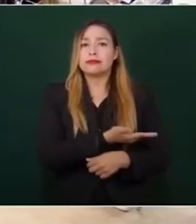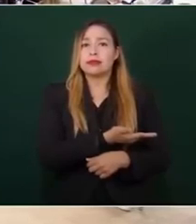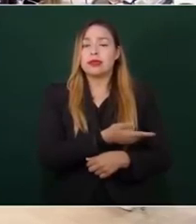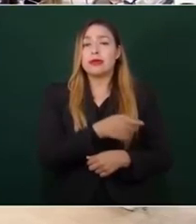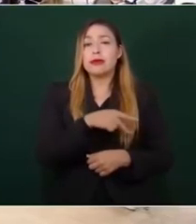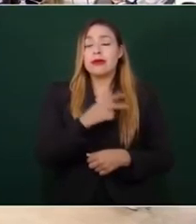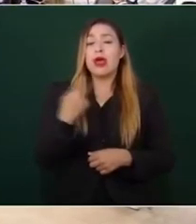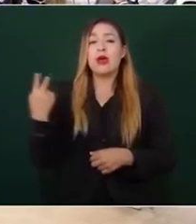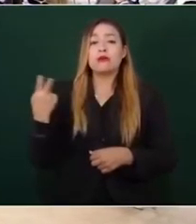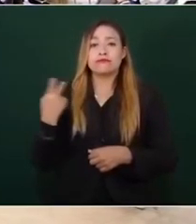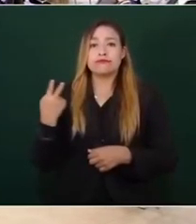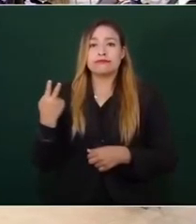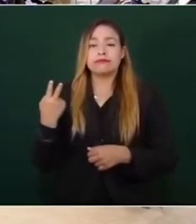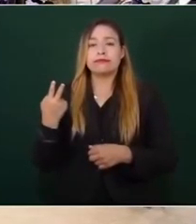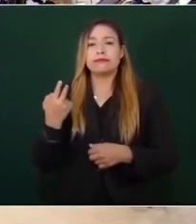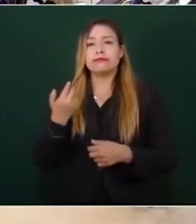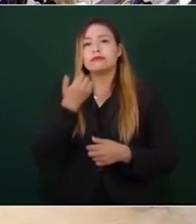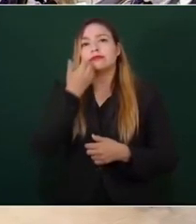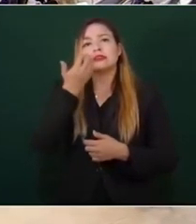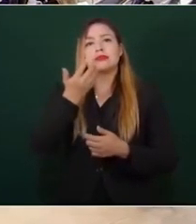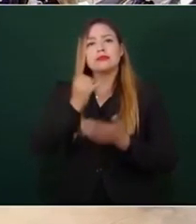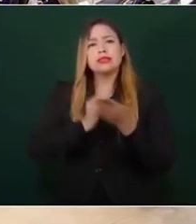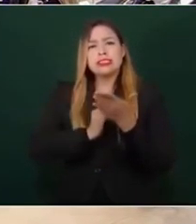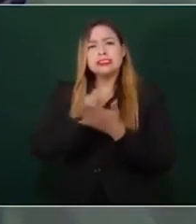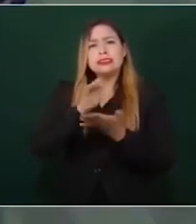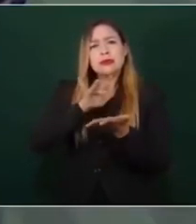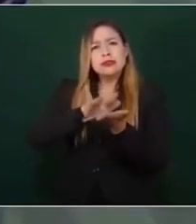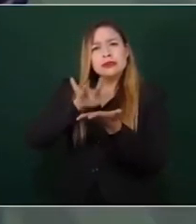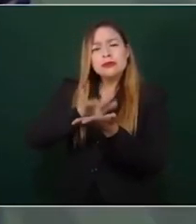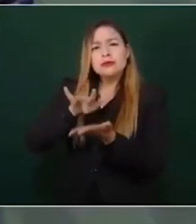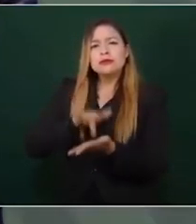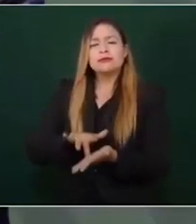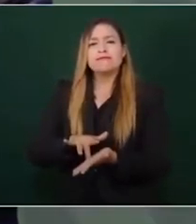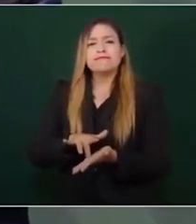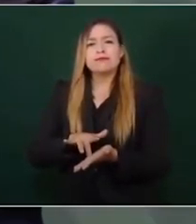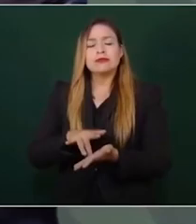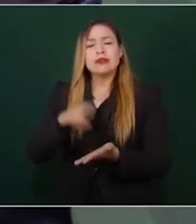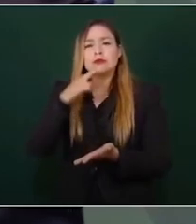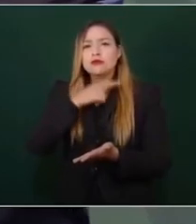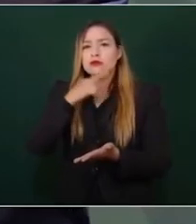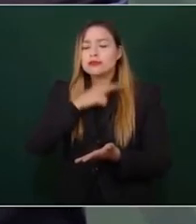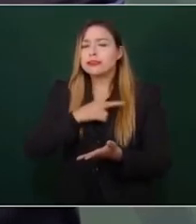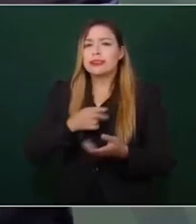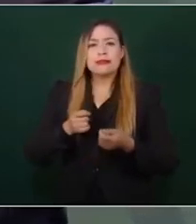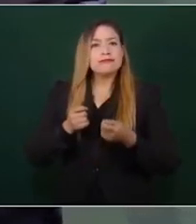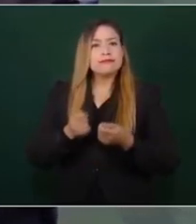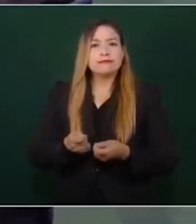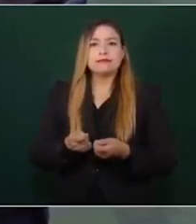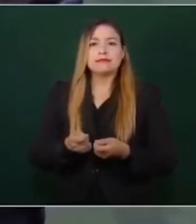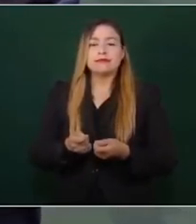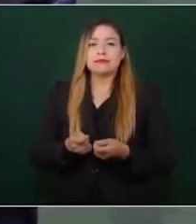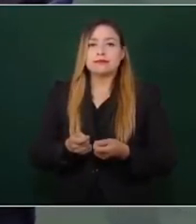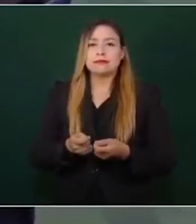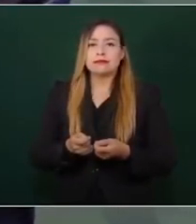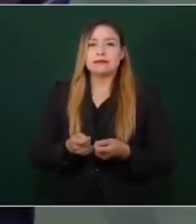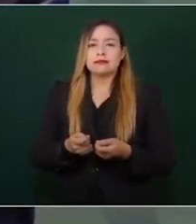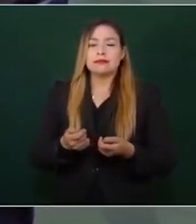Decidimos apoyar de inmediato para que